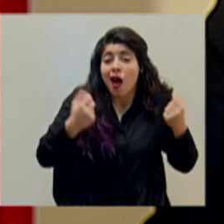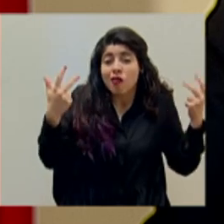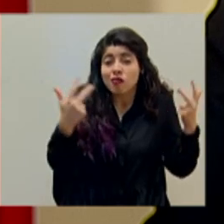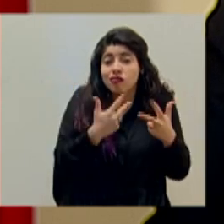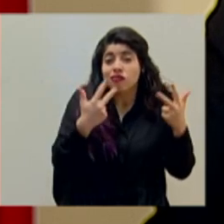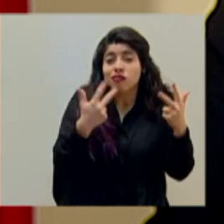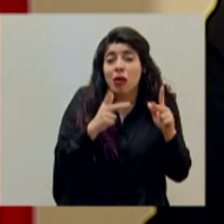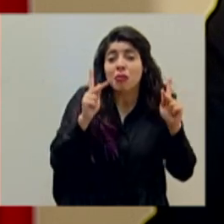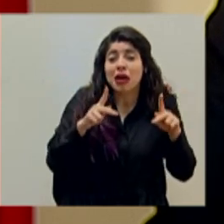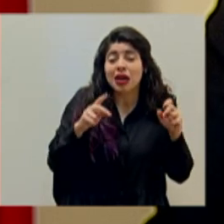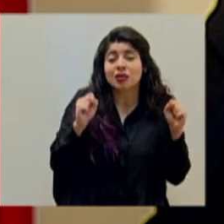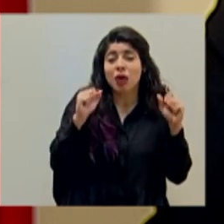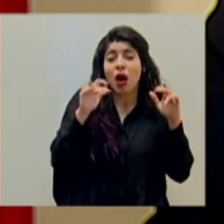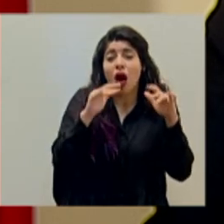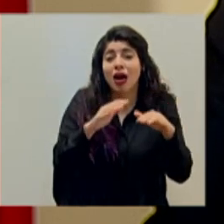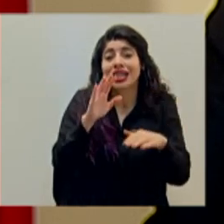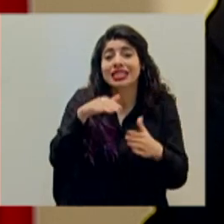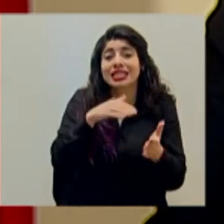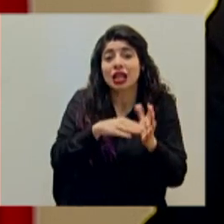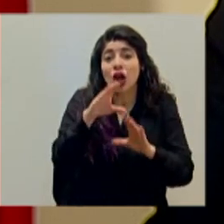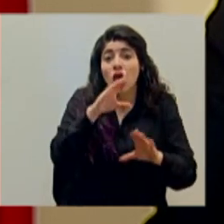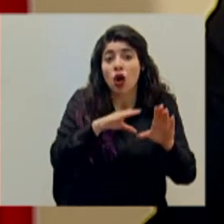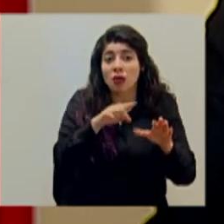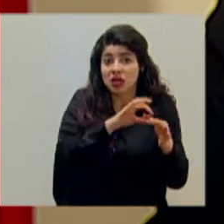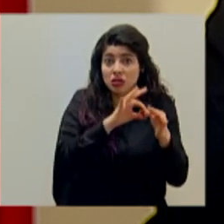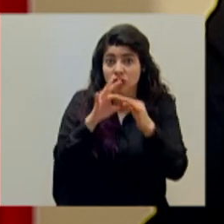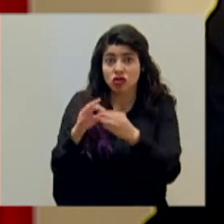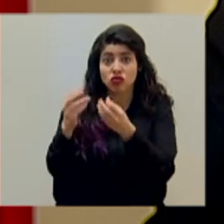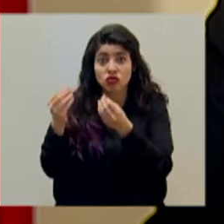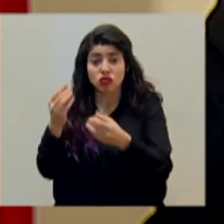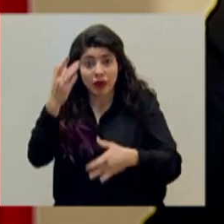en centros comerciales en las calles con este aumento de casos señor ministro.